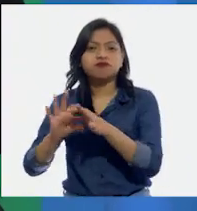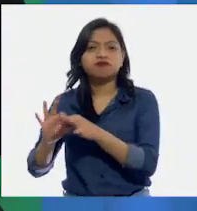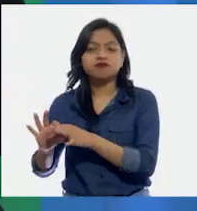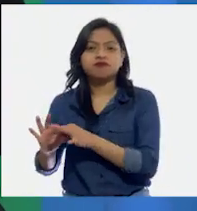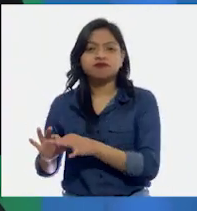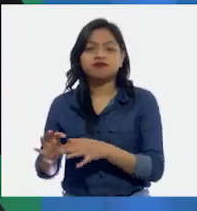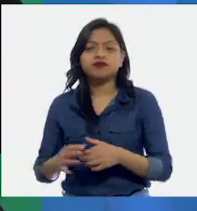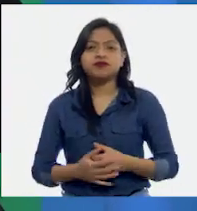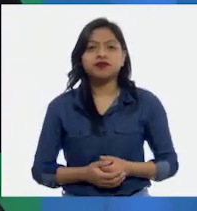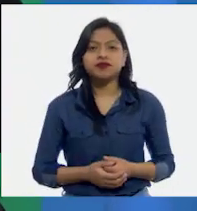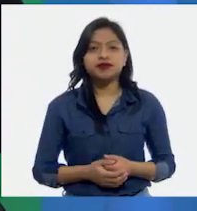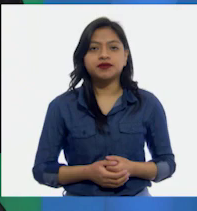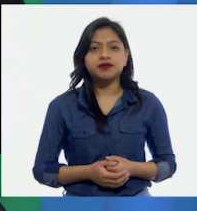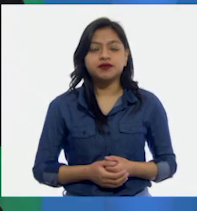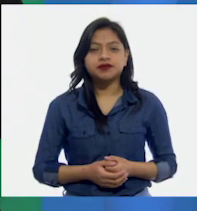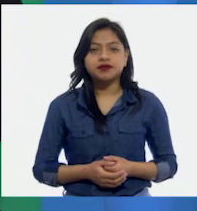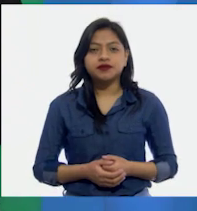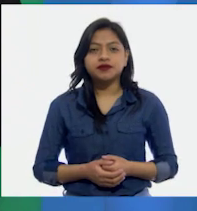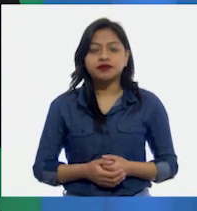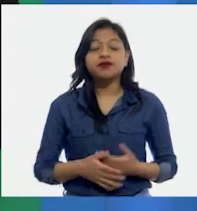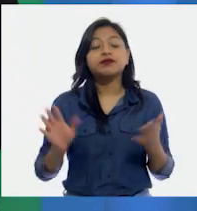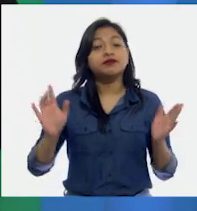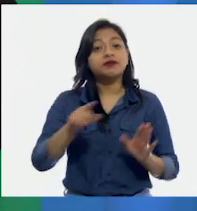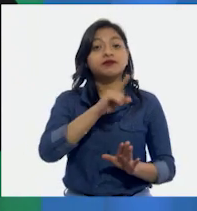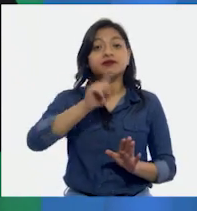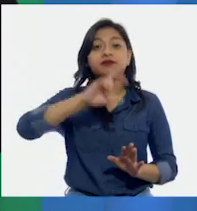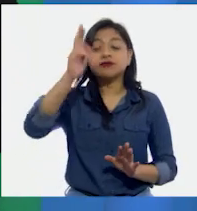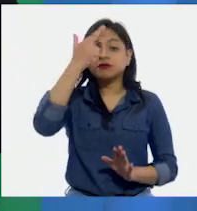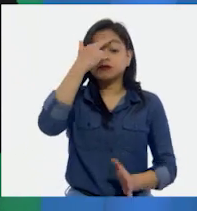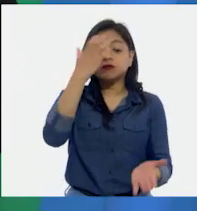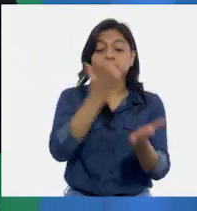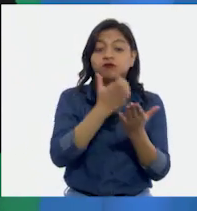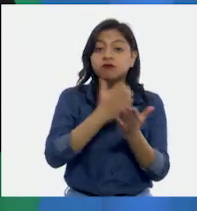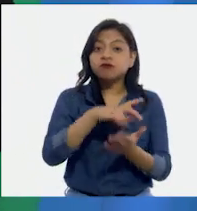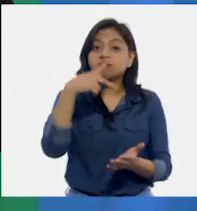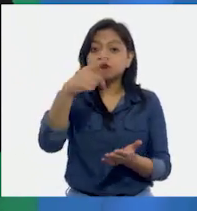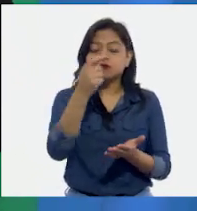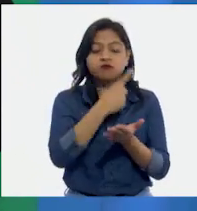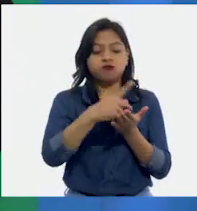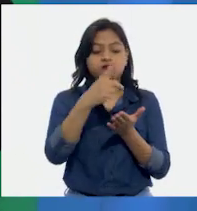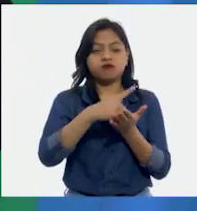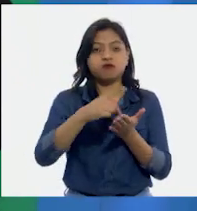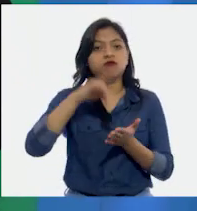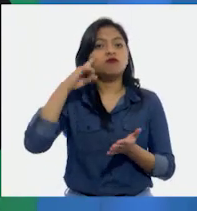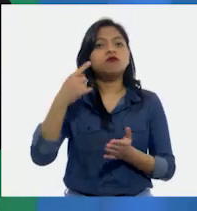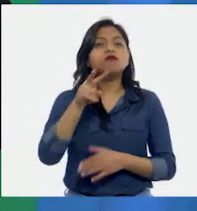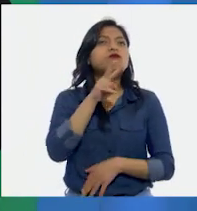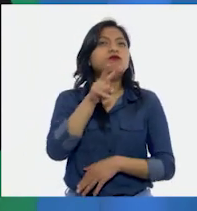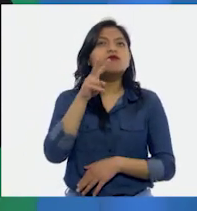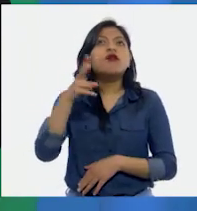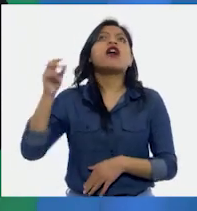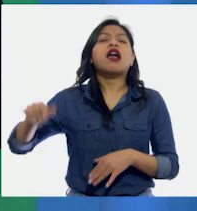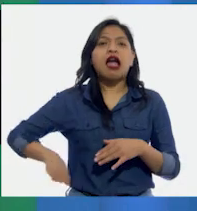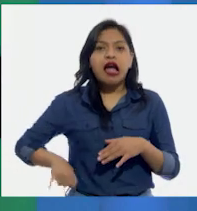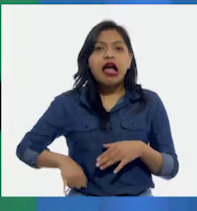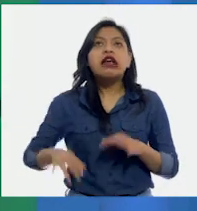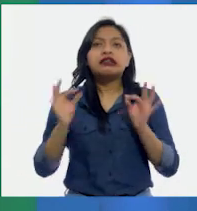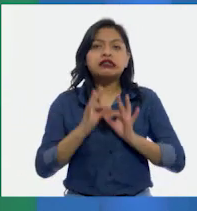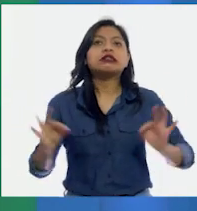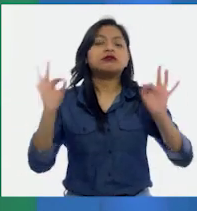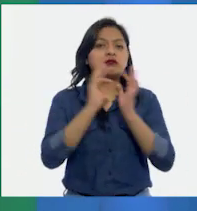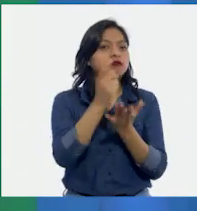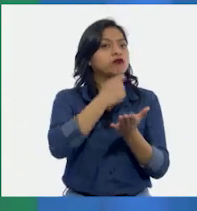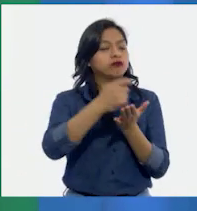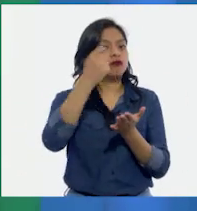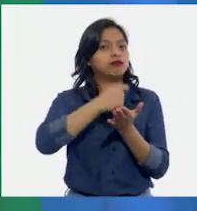en los ecosistemas. Recuerden tener a la mano cuaderno y pluma para anotar lo que consideren importante o interesante de